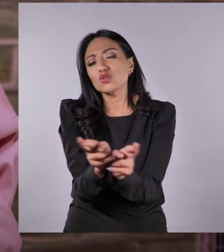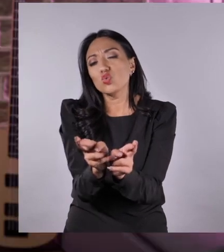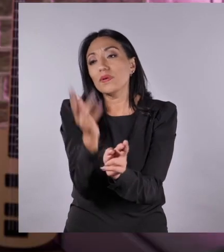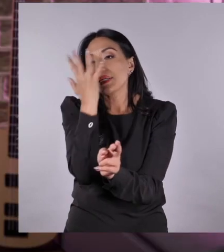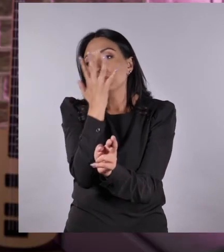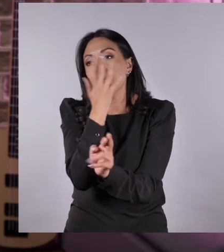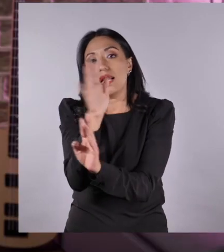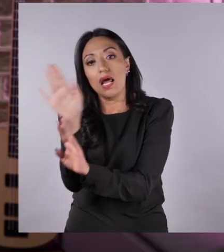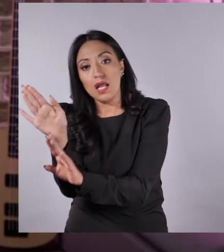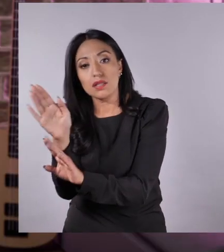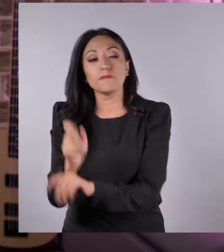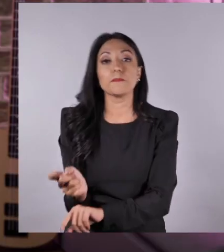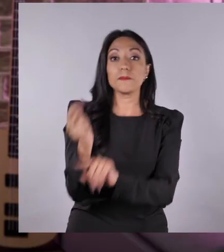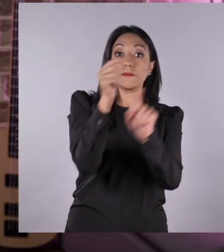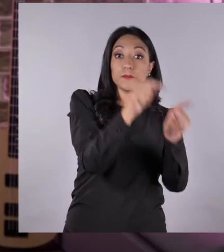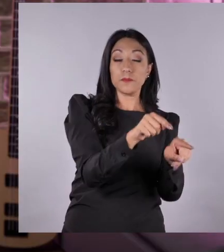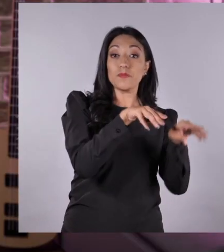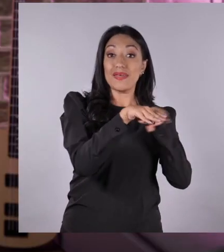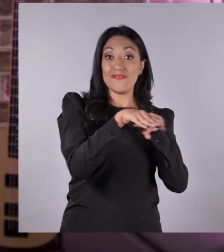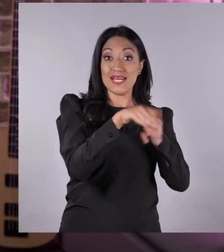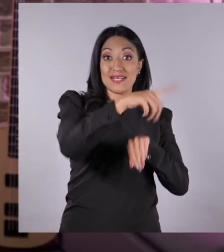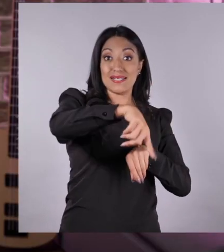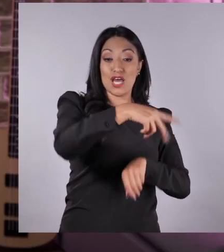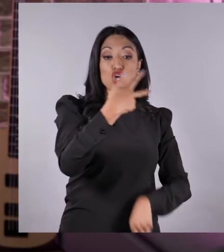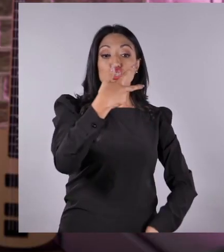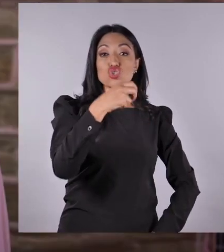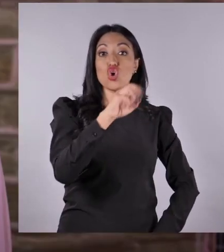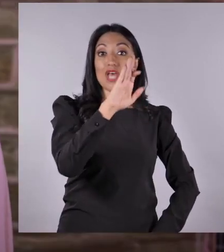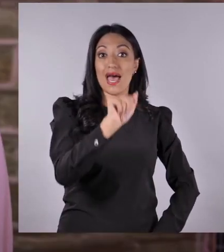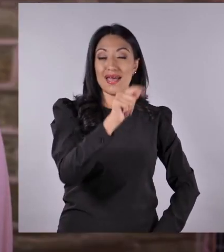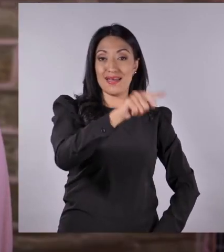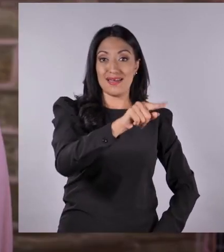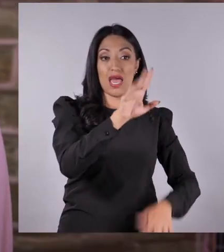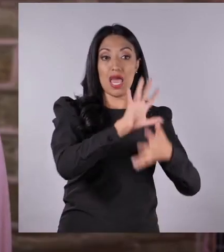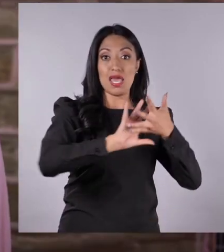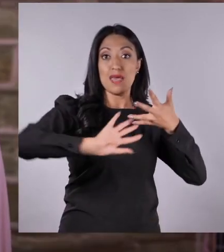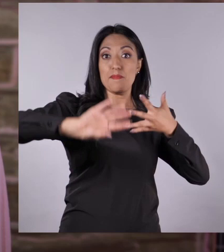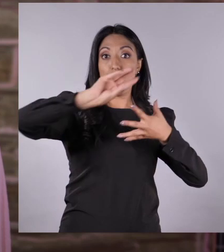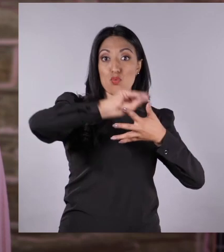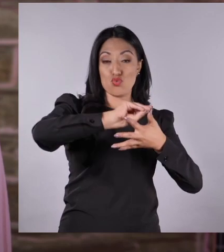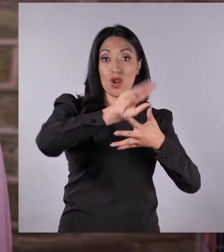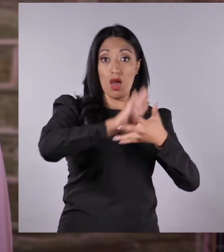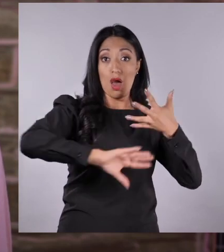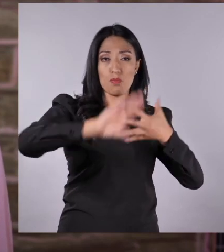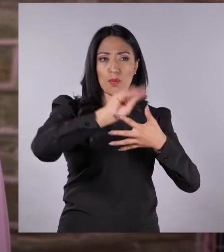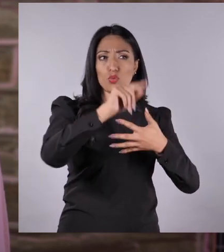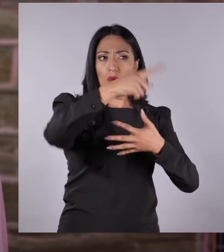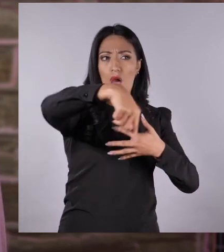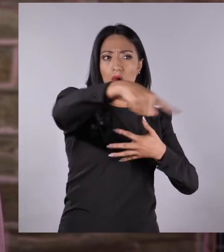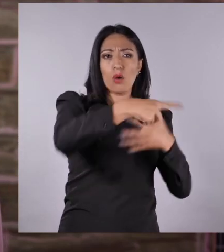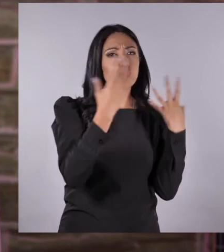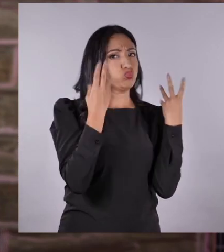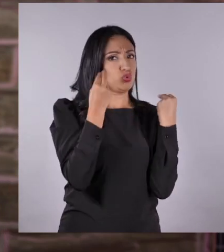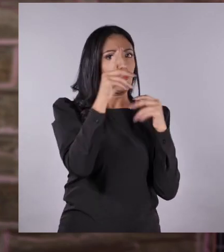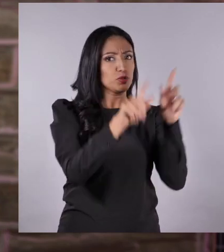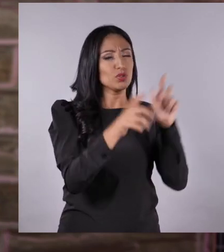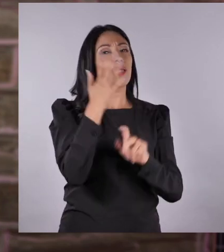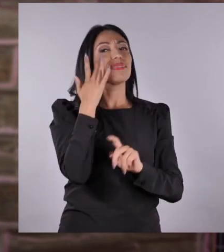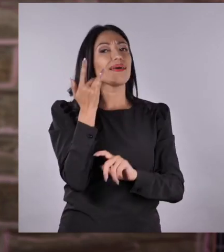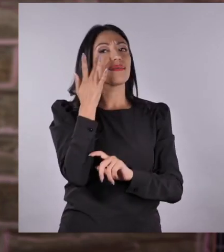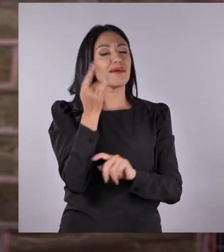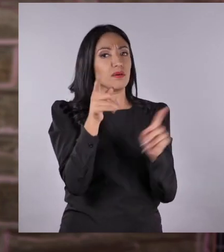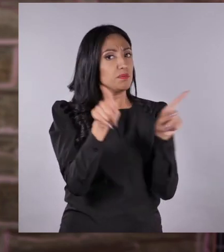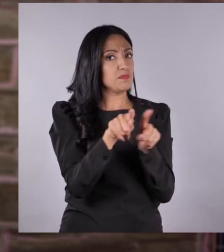estoy contando de Esmeraldas. Porque en el Chota, un sector de la provincia de Imbabura que también tiene alta población